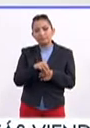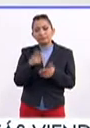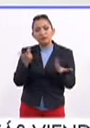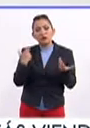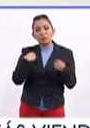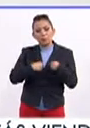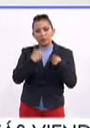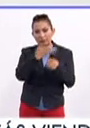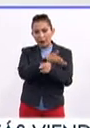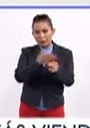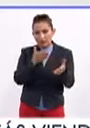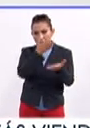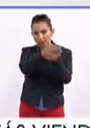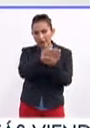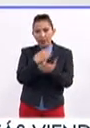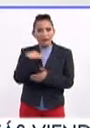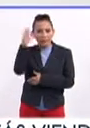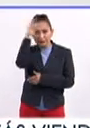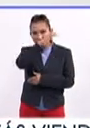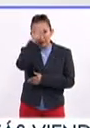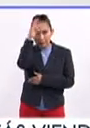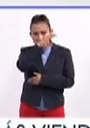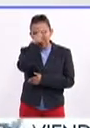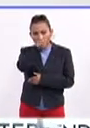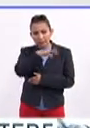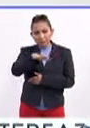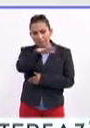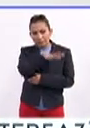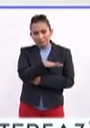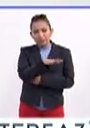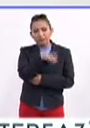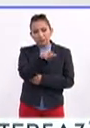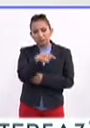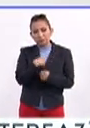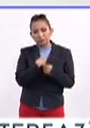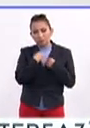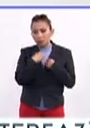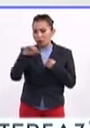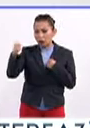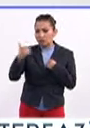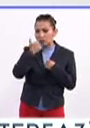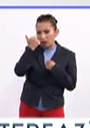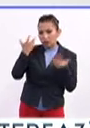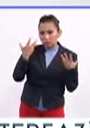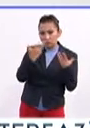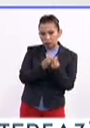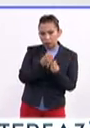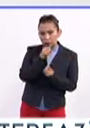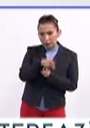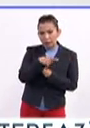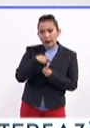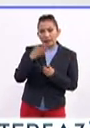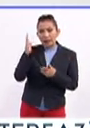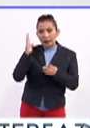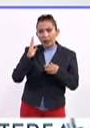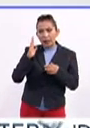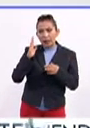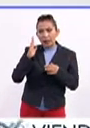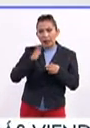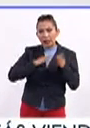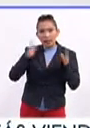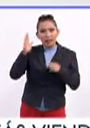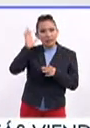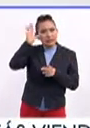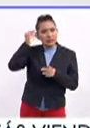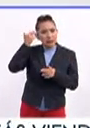viví con una familia de Filipinas, y, este, viví con otros estudiantes, taiwaneses, filipinos,